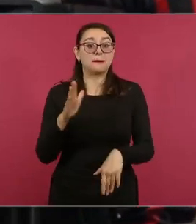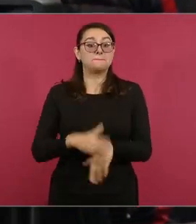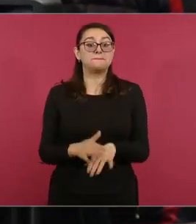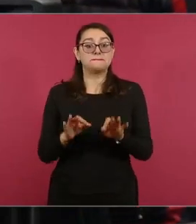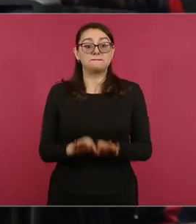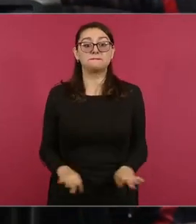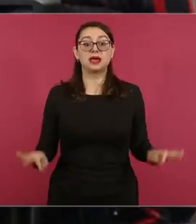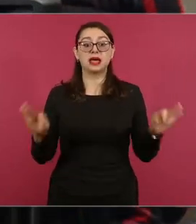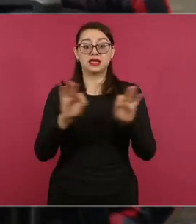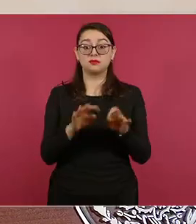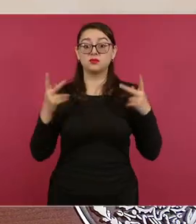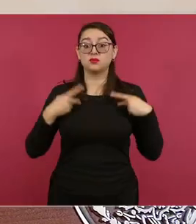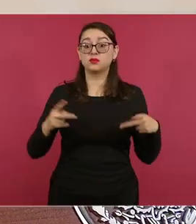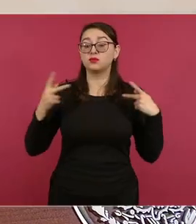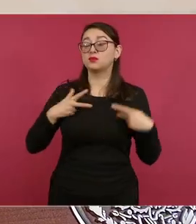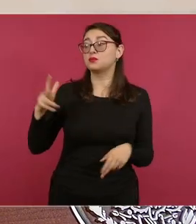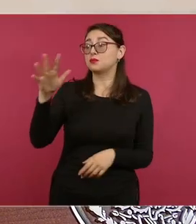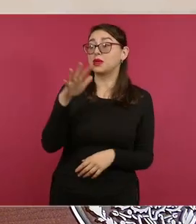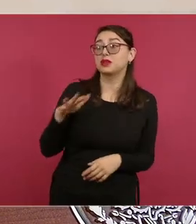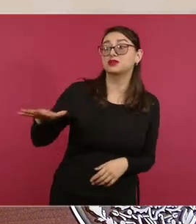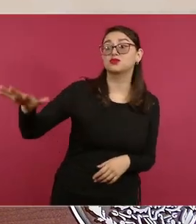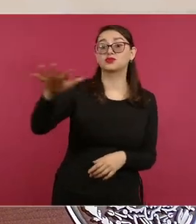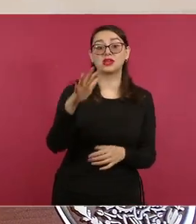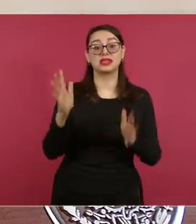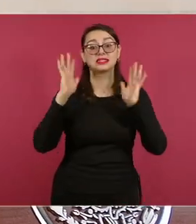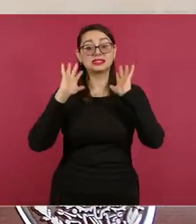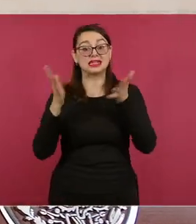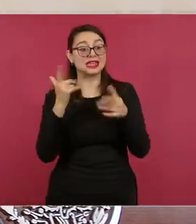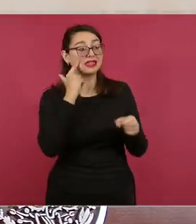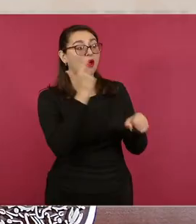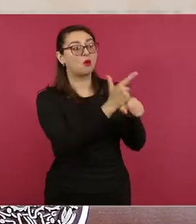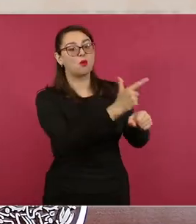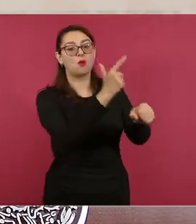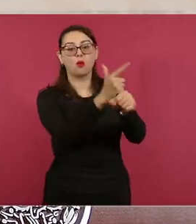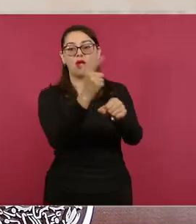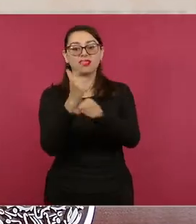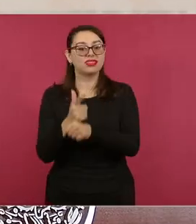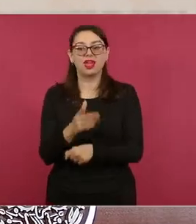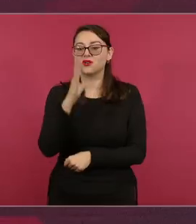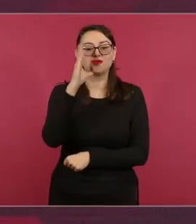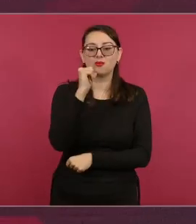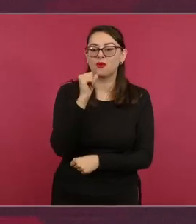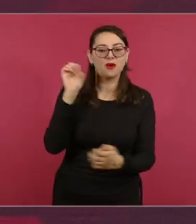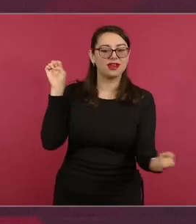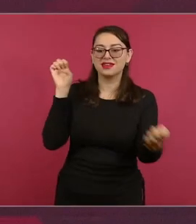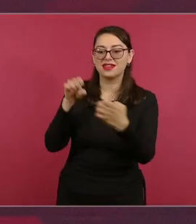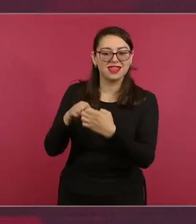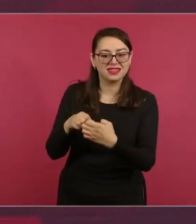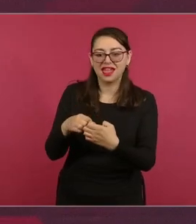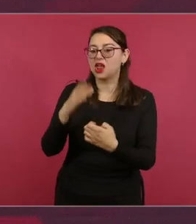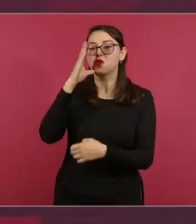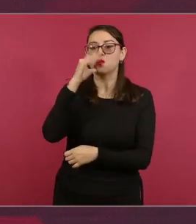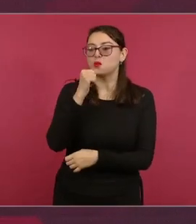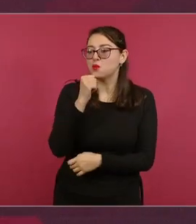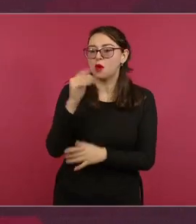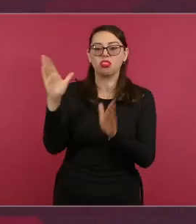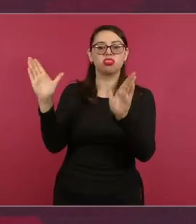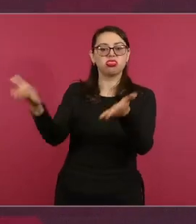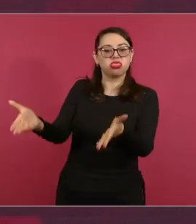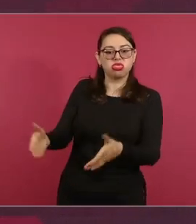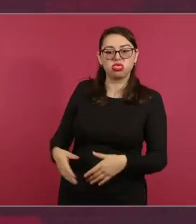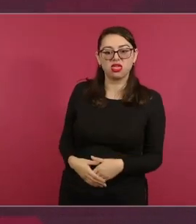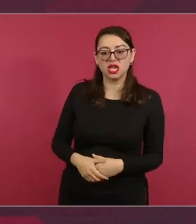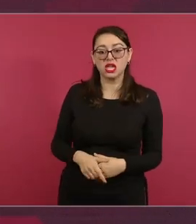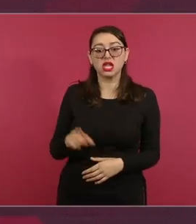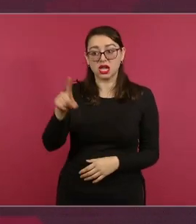Pero ya no es saber aplaudir y hacerle